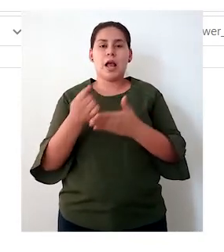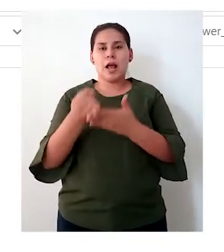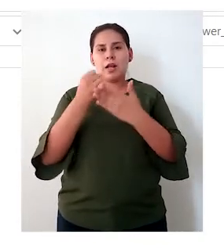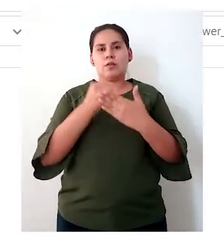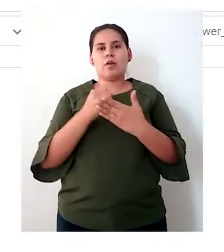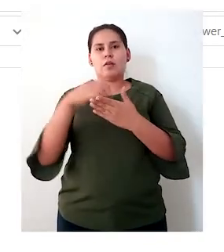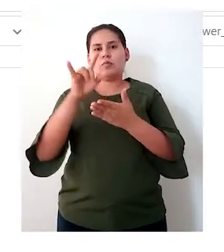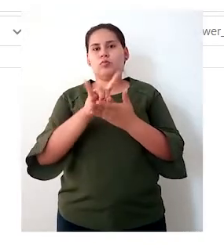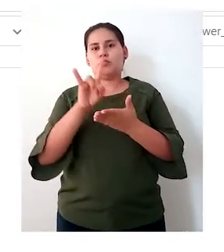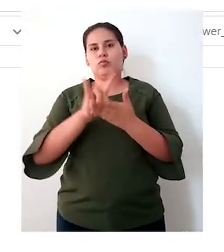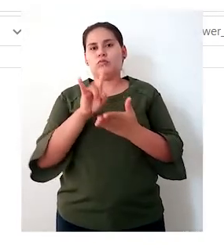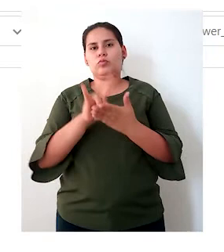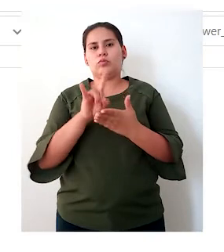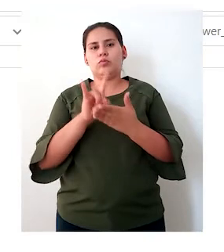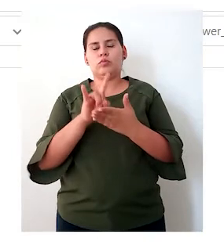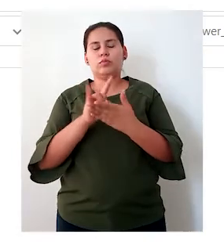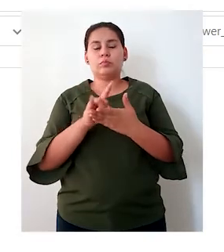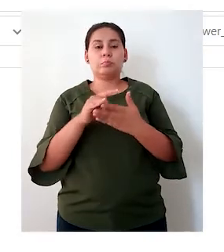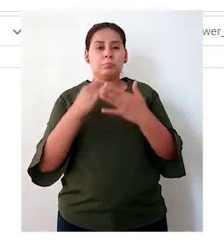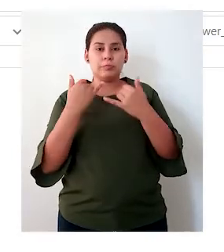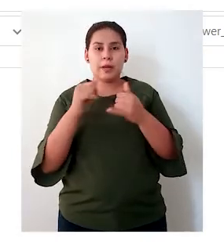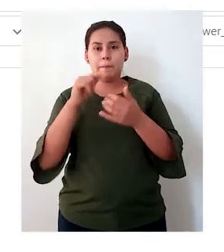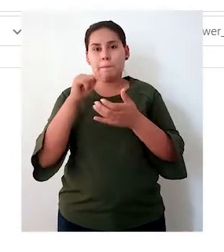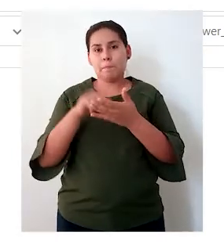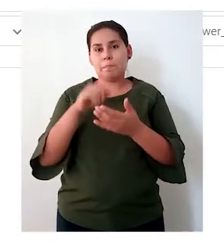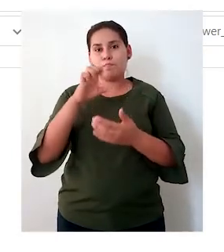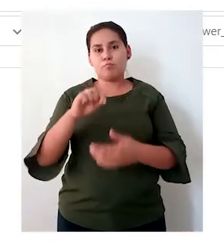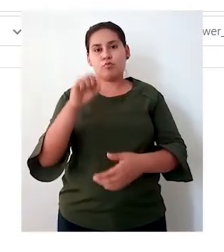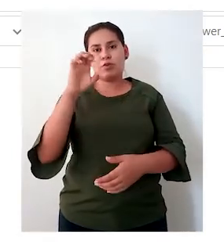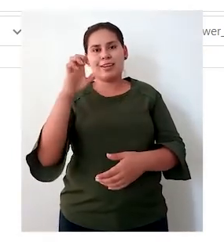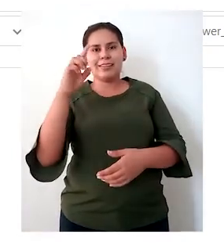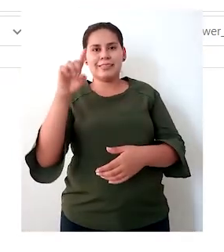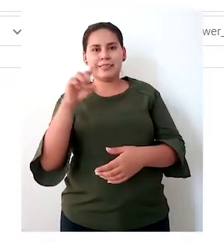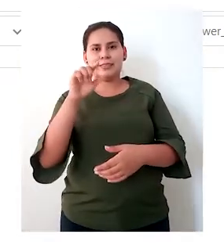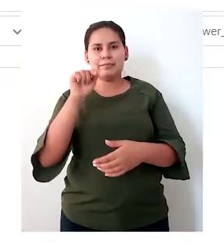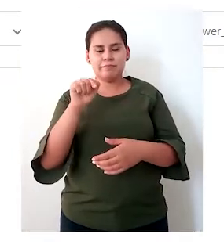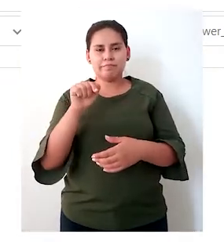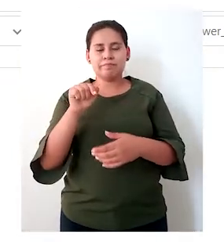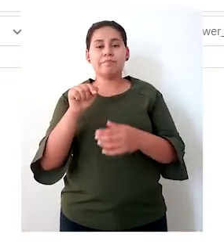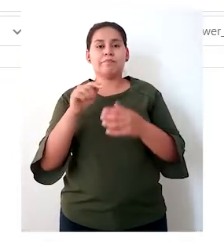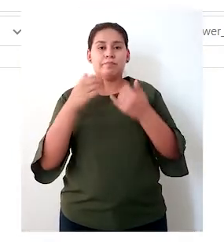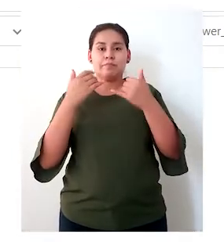sobre el archivo que dice BossViewer.exe. Voy a hacer clic.